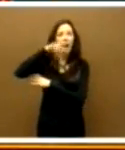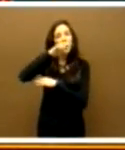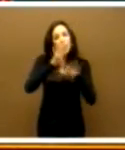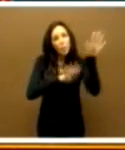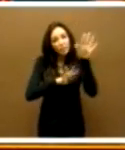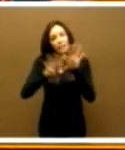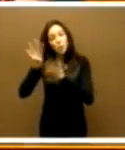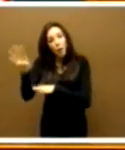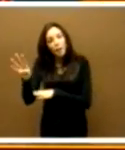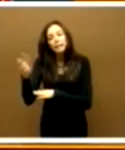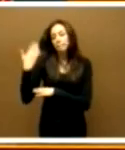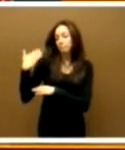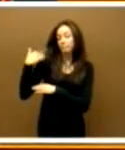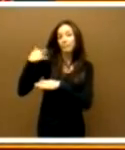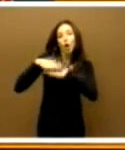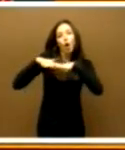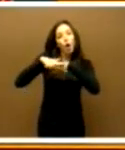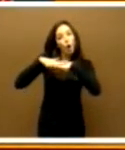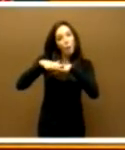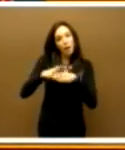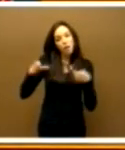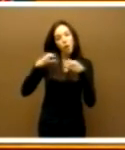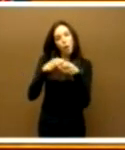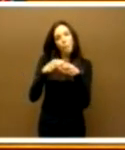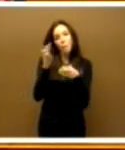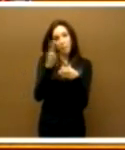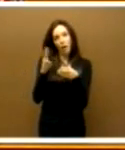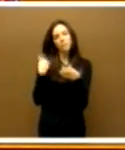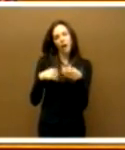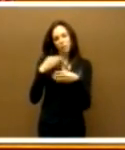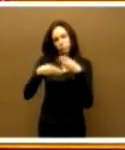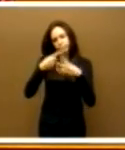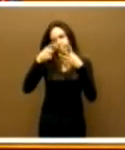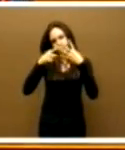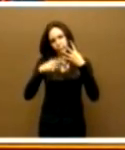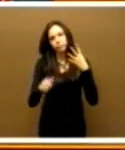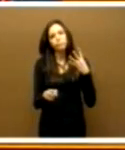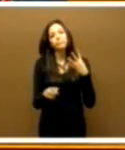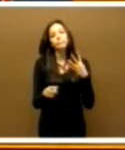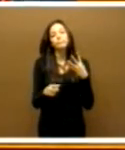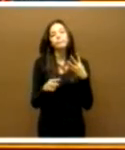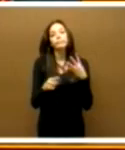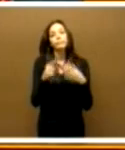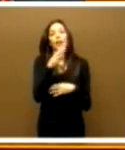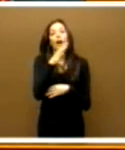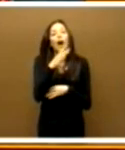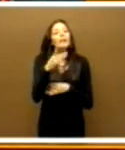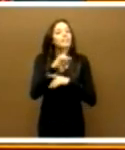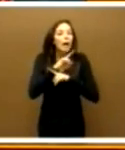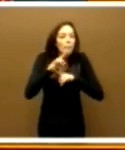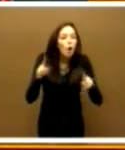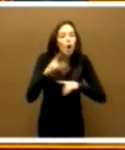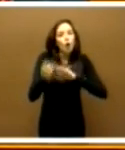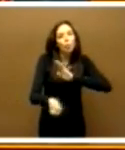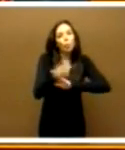lo que ya hizo el Gobierno del Partido Popular. Y tampoco se ha iniciado con la promulgación